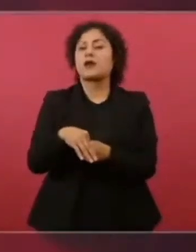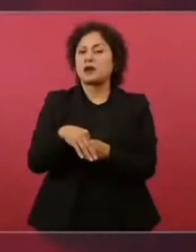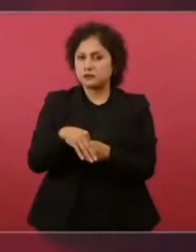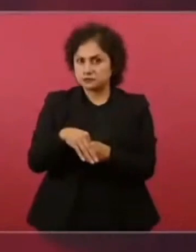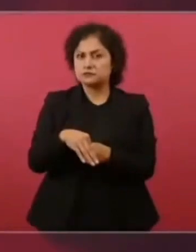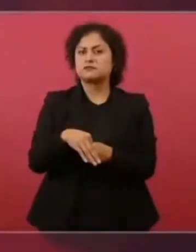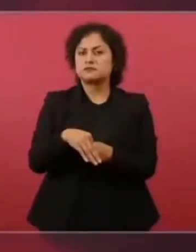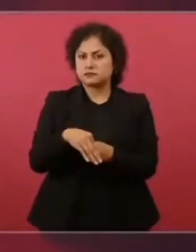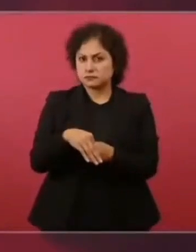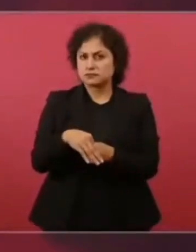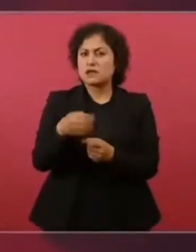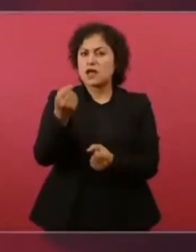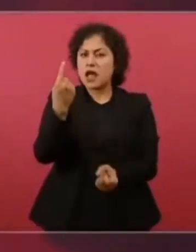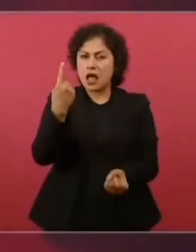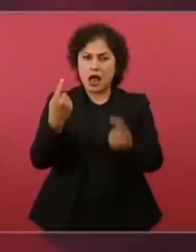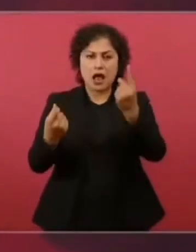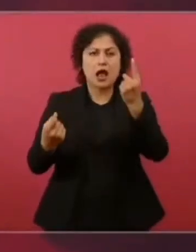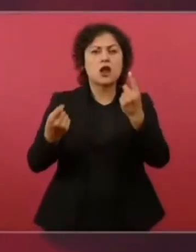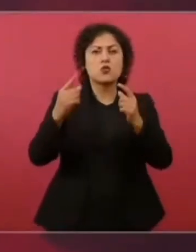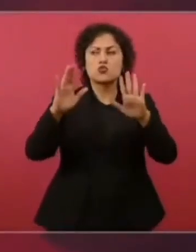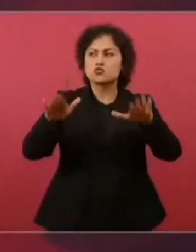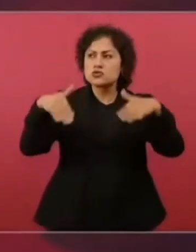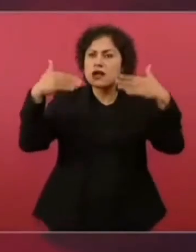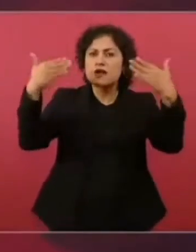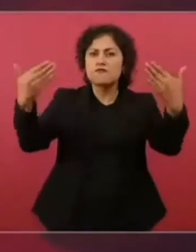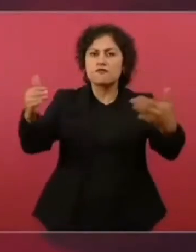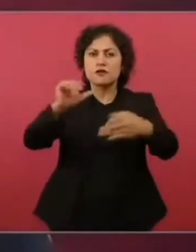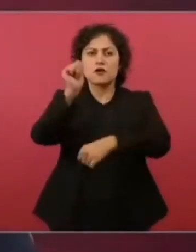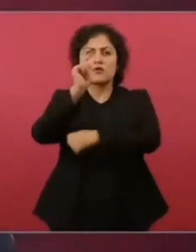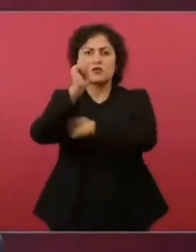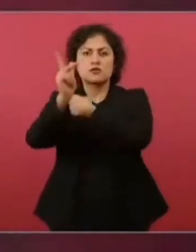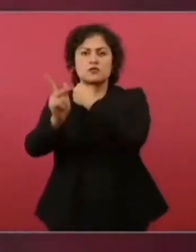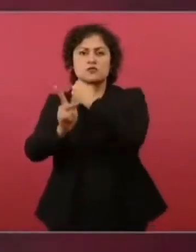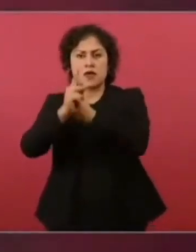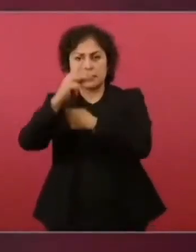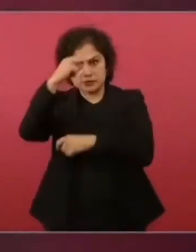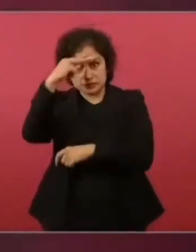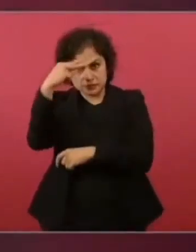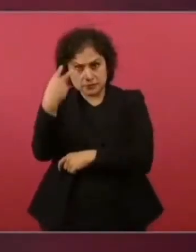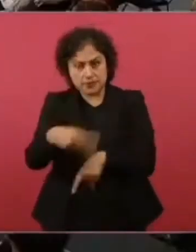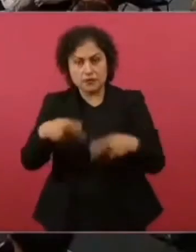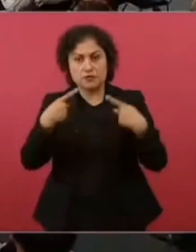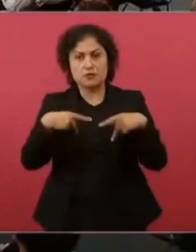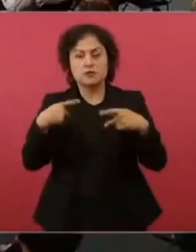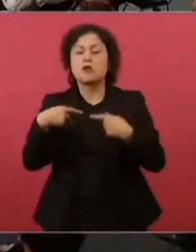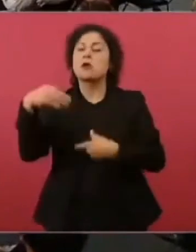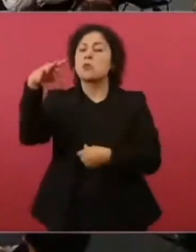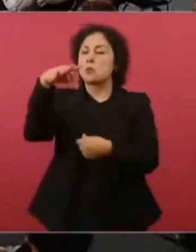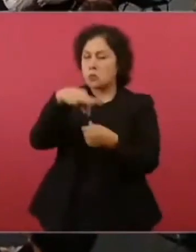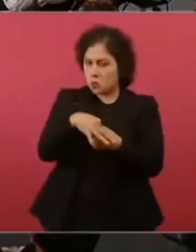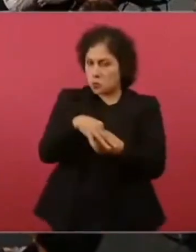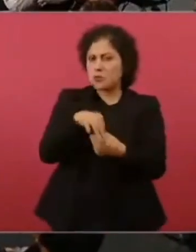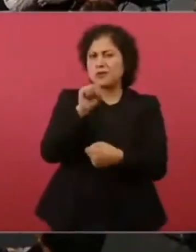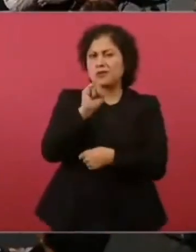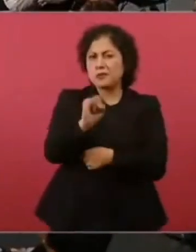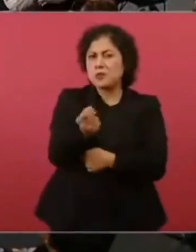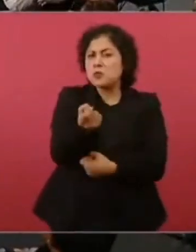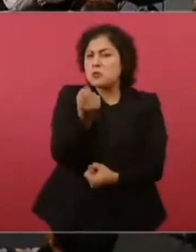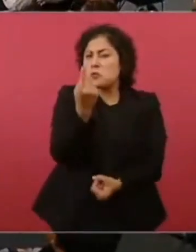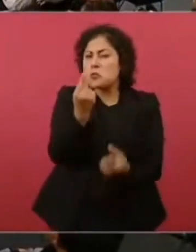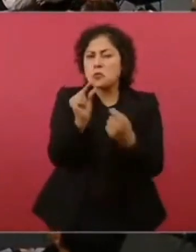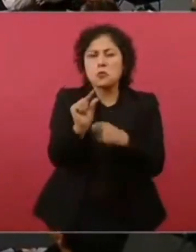muy pocos, muy pocos. Entonces viene la elección presidencial y están